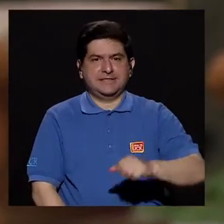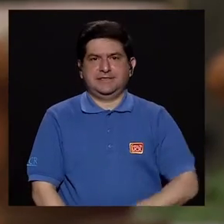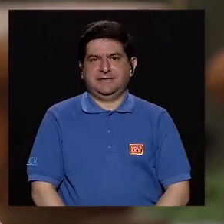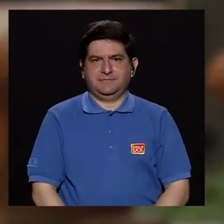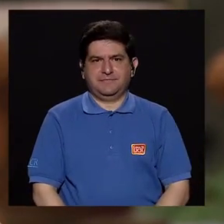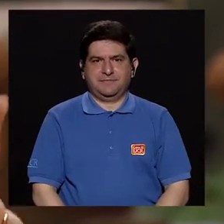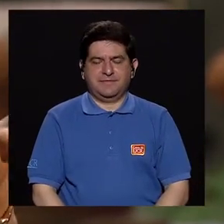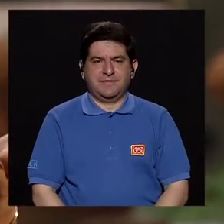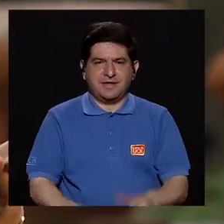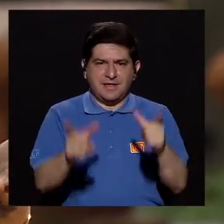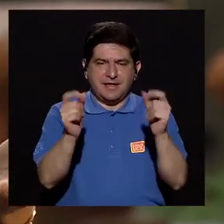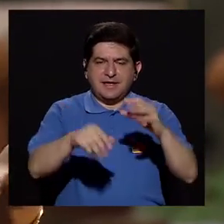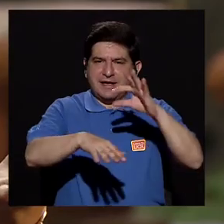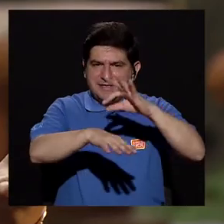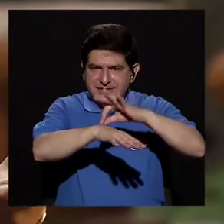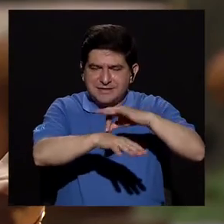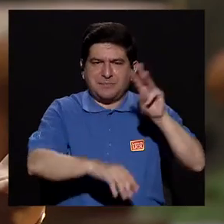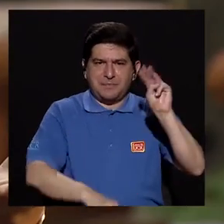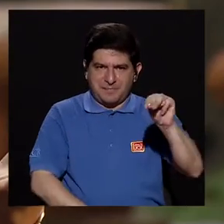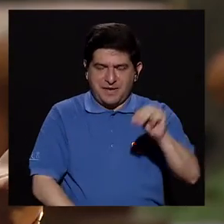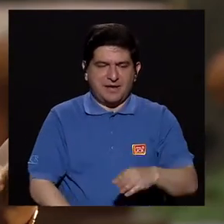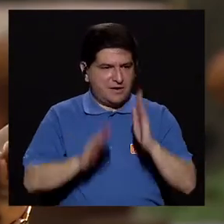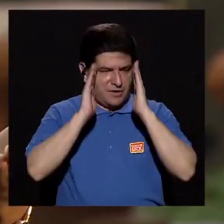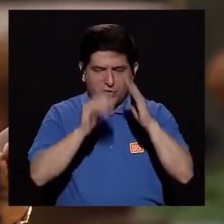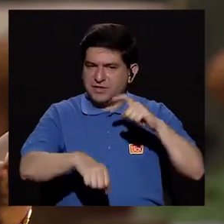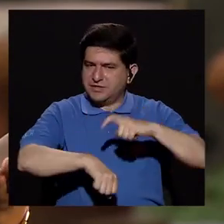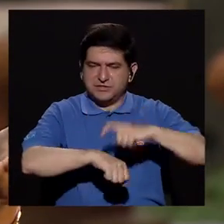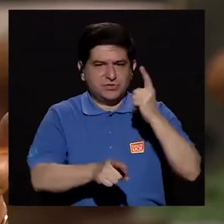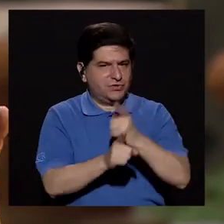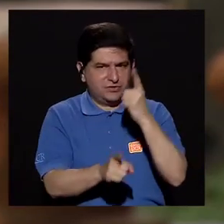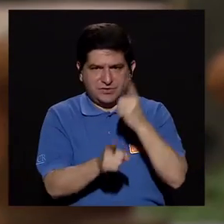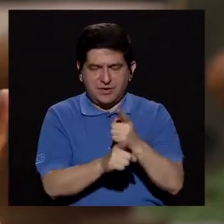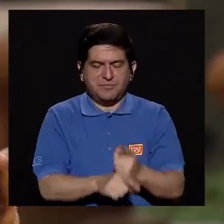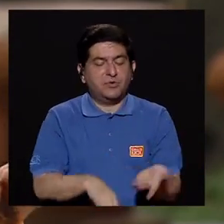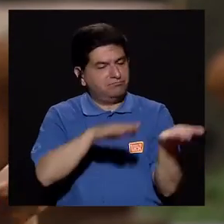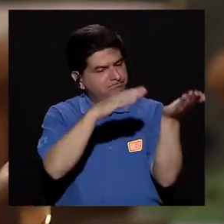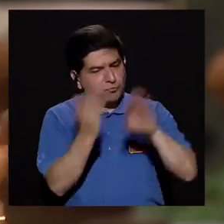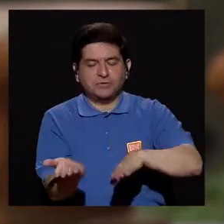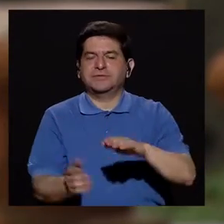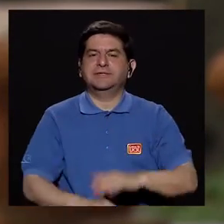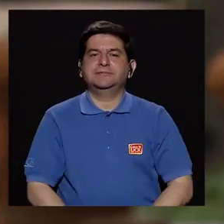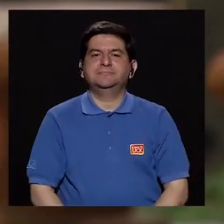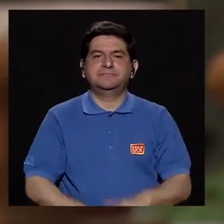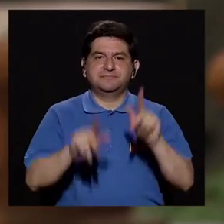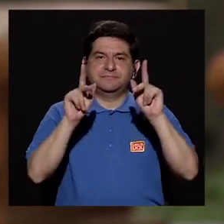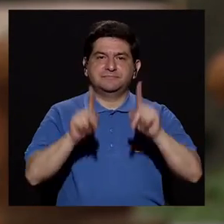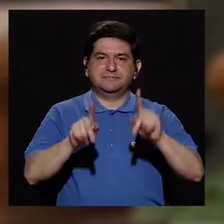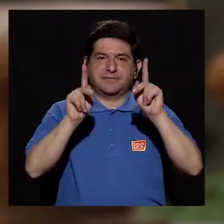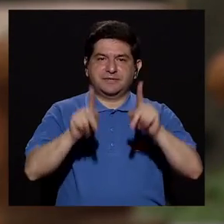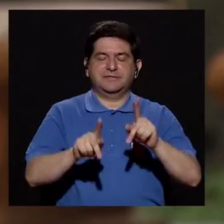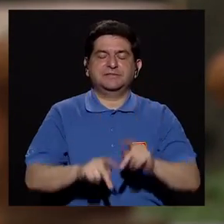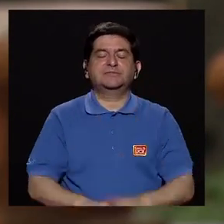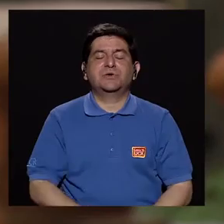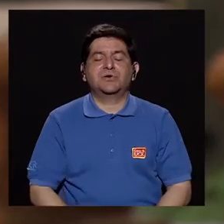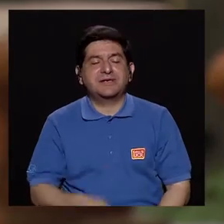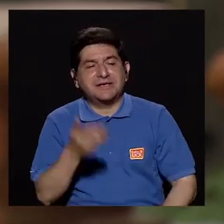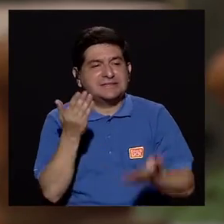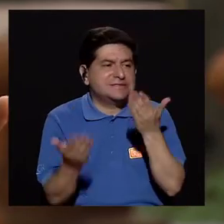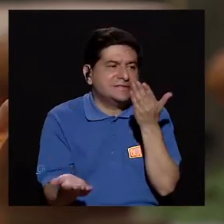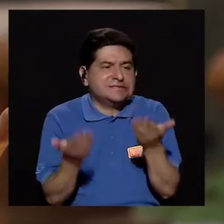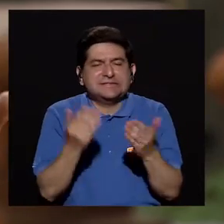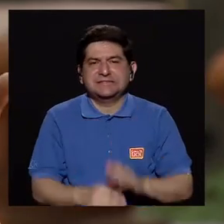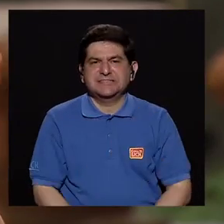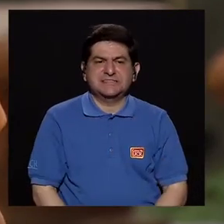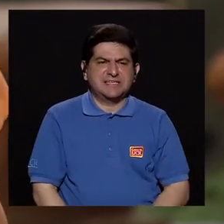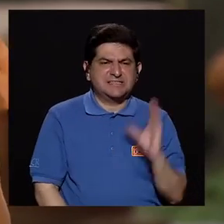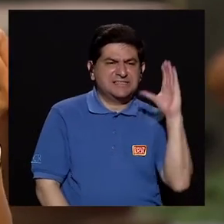Sí. El melanoma efectivamente es un cáncer que si no se trata a tiempo es fatal, sea, lleva a la persona a la muerte. El problema es que